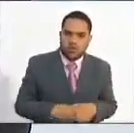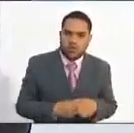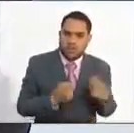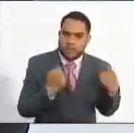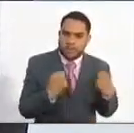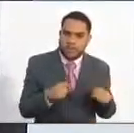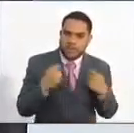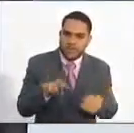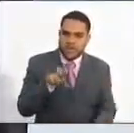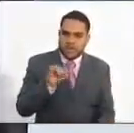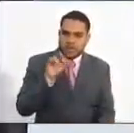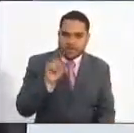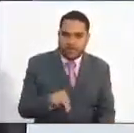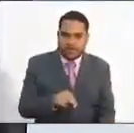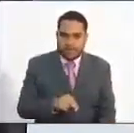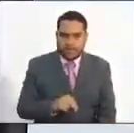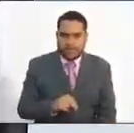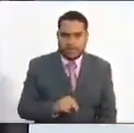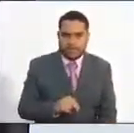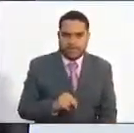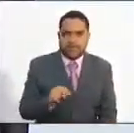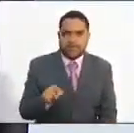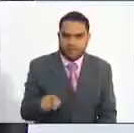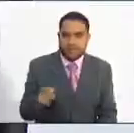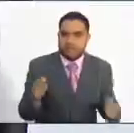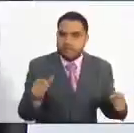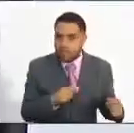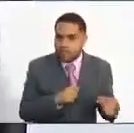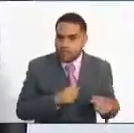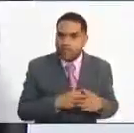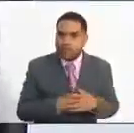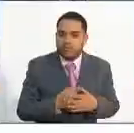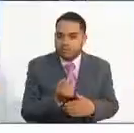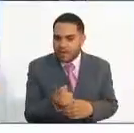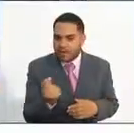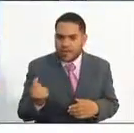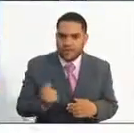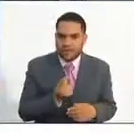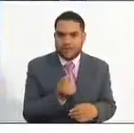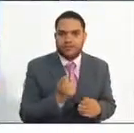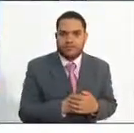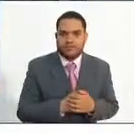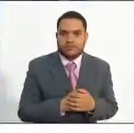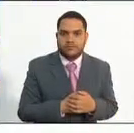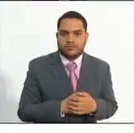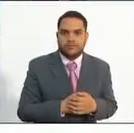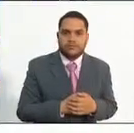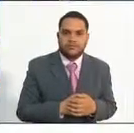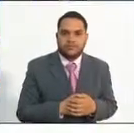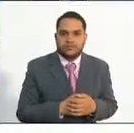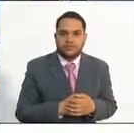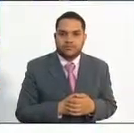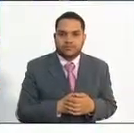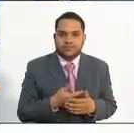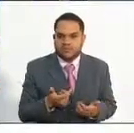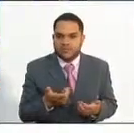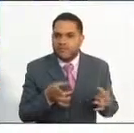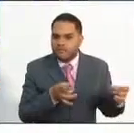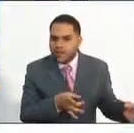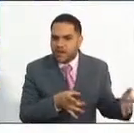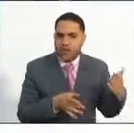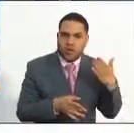pines y de inscripciones. Algunas de ellas también vienen. El detalle de cada una de las fechas en particular,